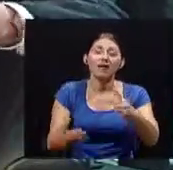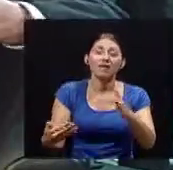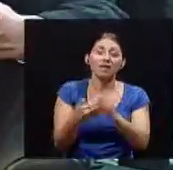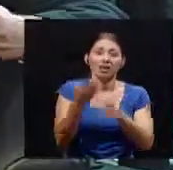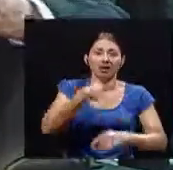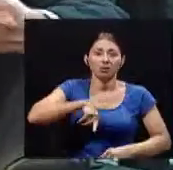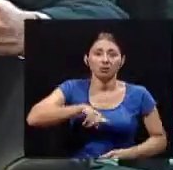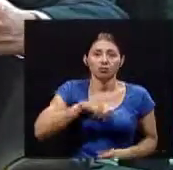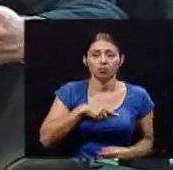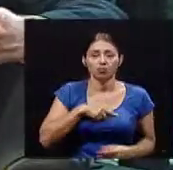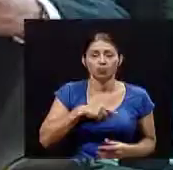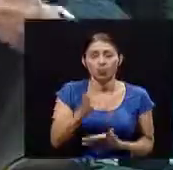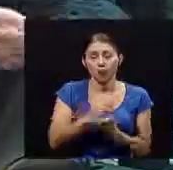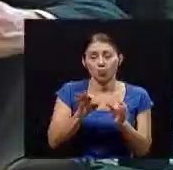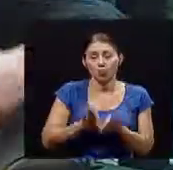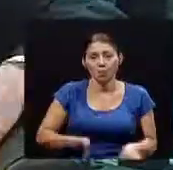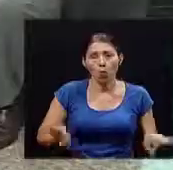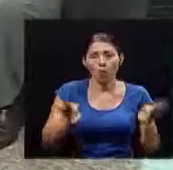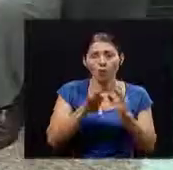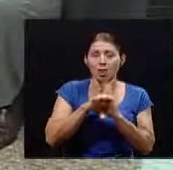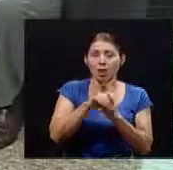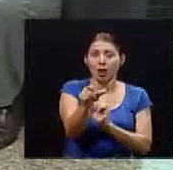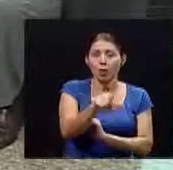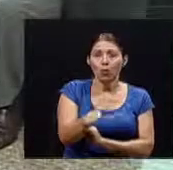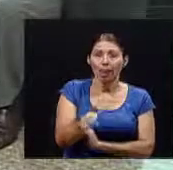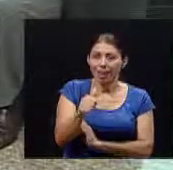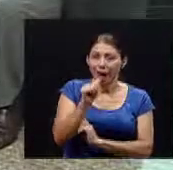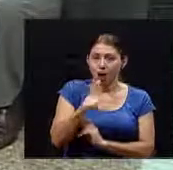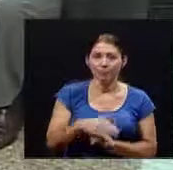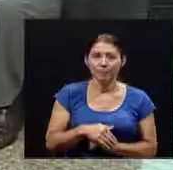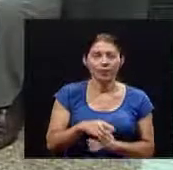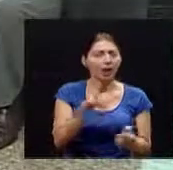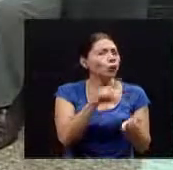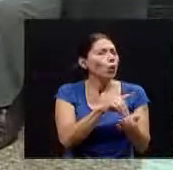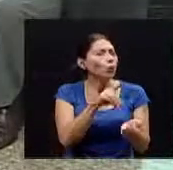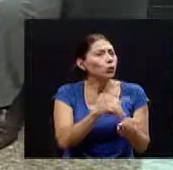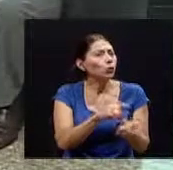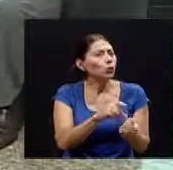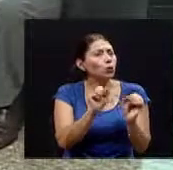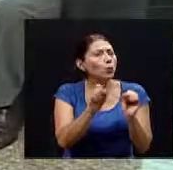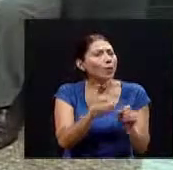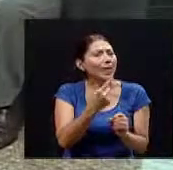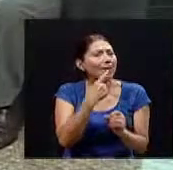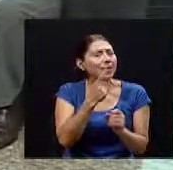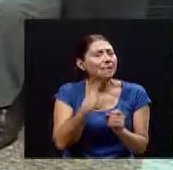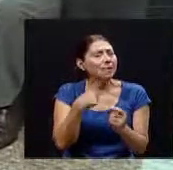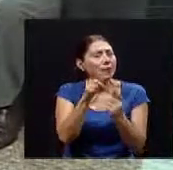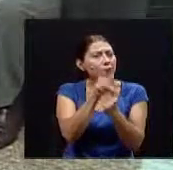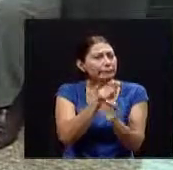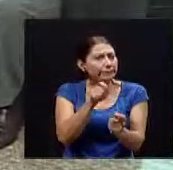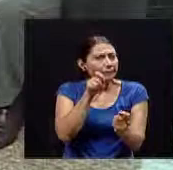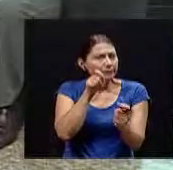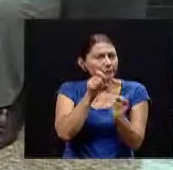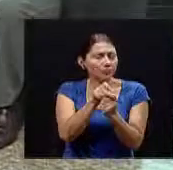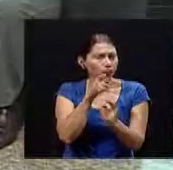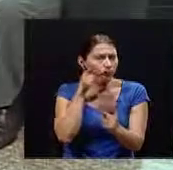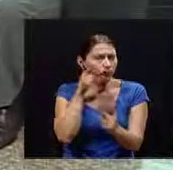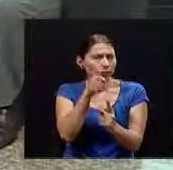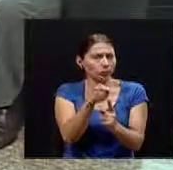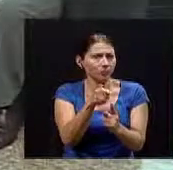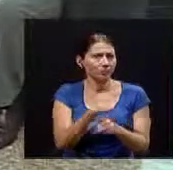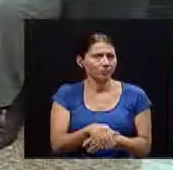tan fundamental como es el agua doctor si pudiera decirme de manera puntual puntual